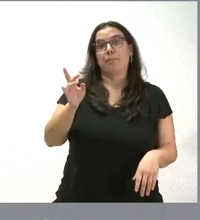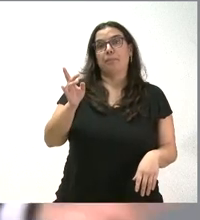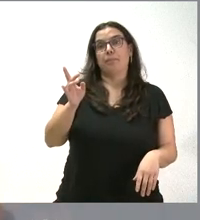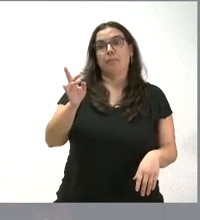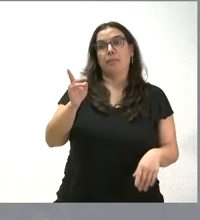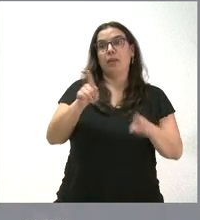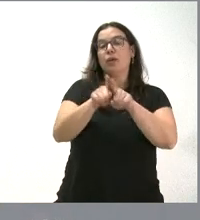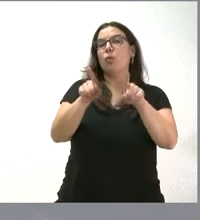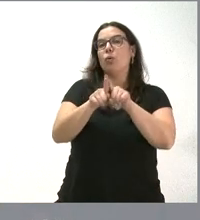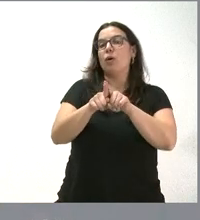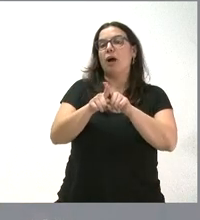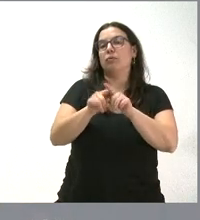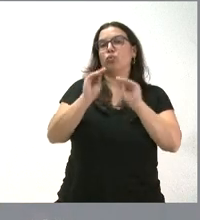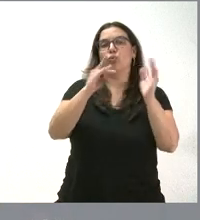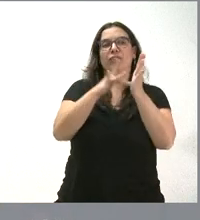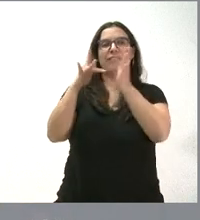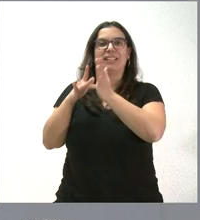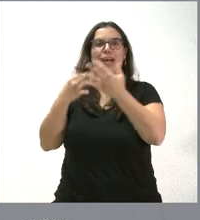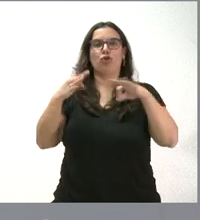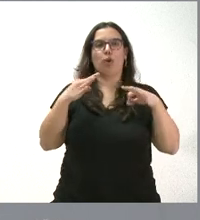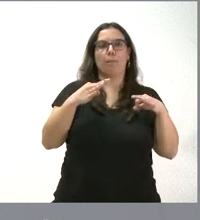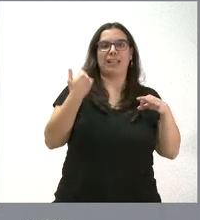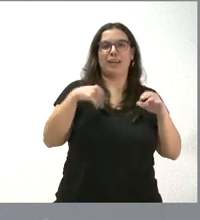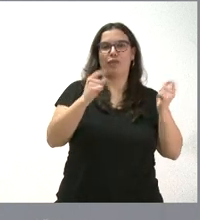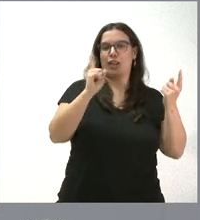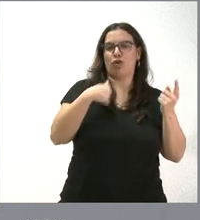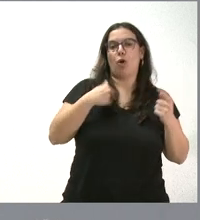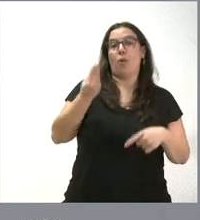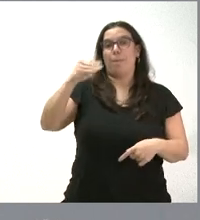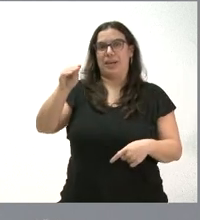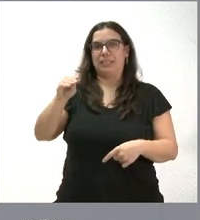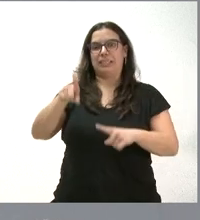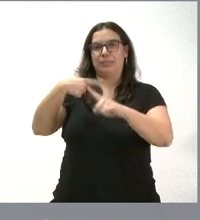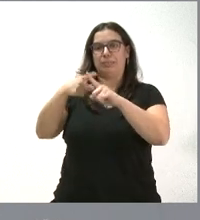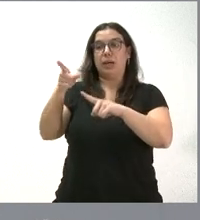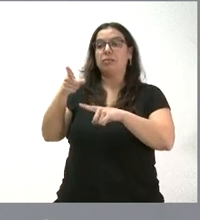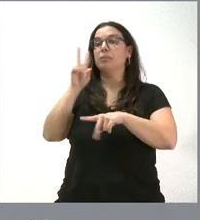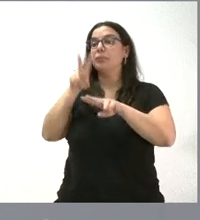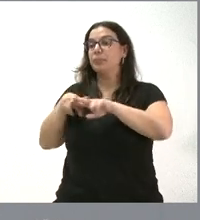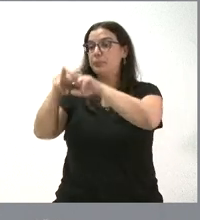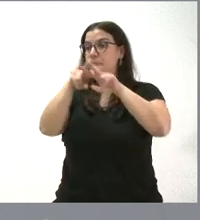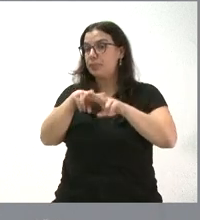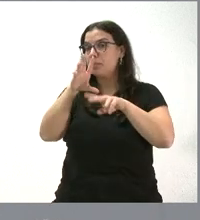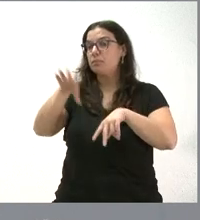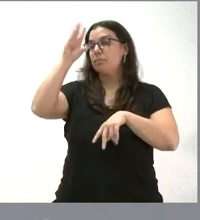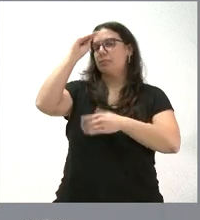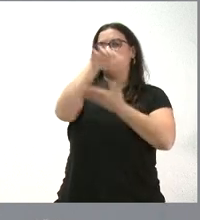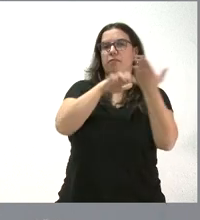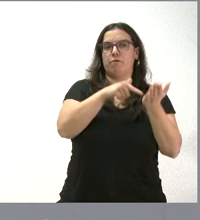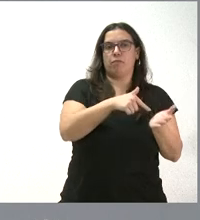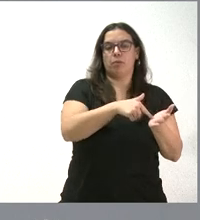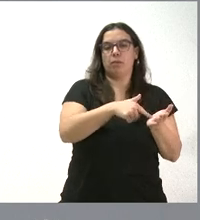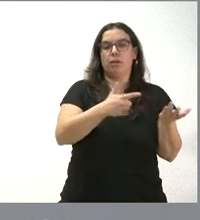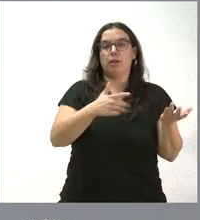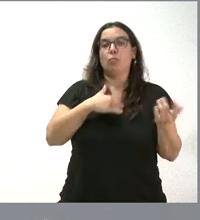su calendario habitual de visitas, y levantaron el informe que les pareció oportuno en función de lo que allí apreciaron. No quita que pueda haber